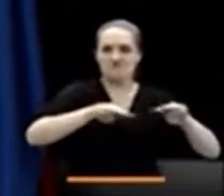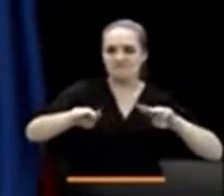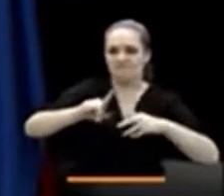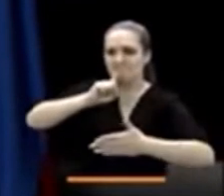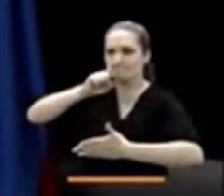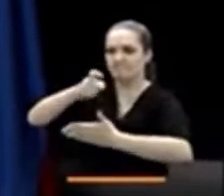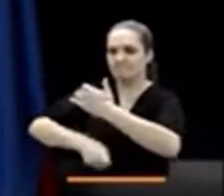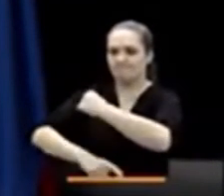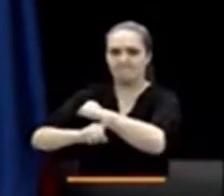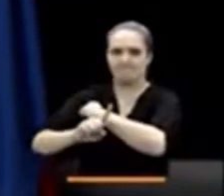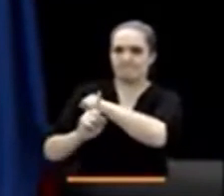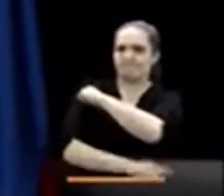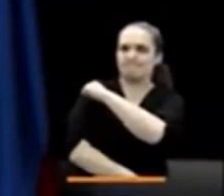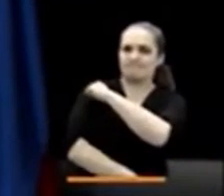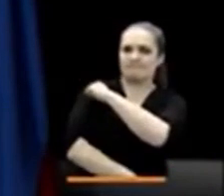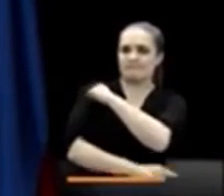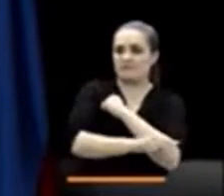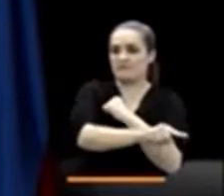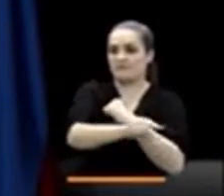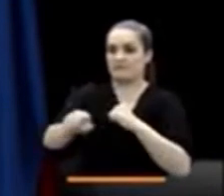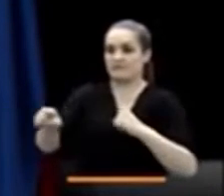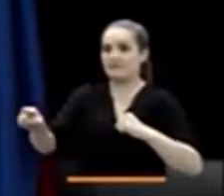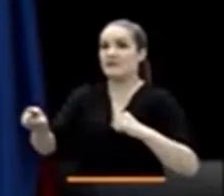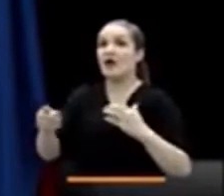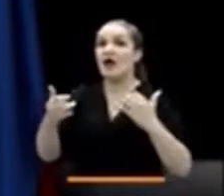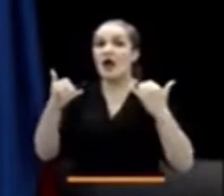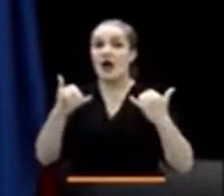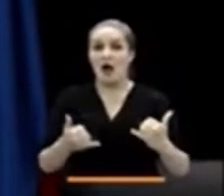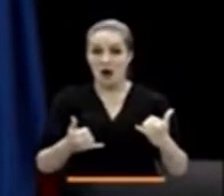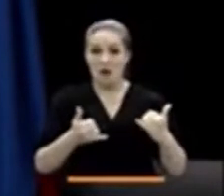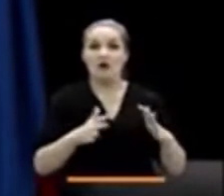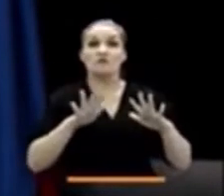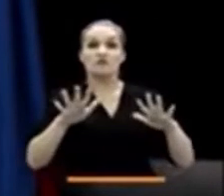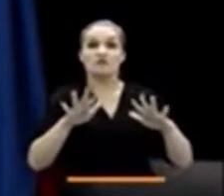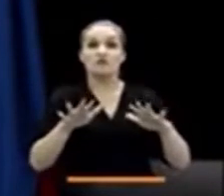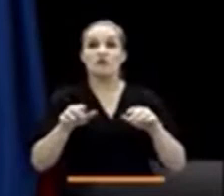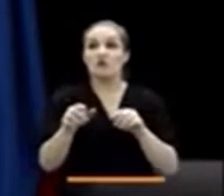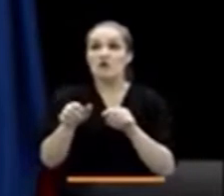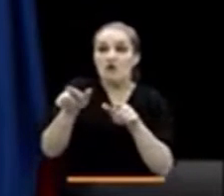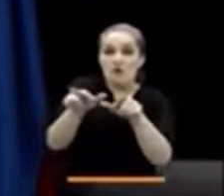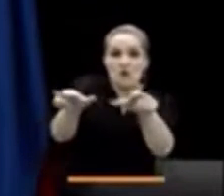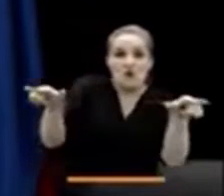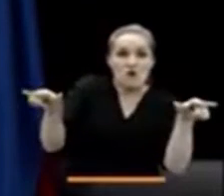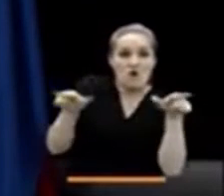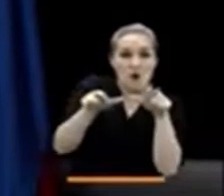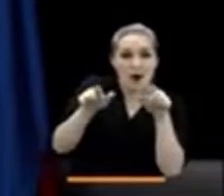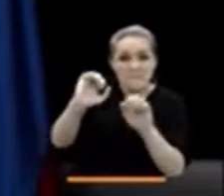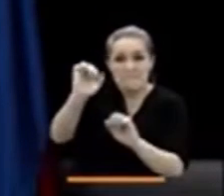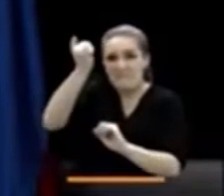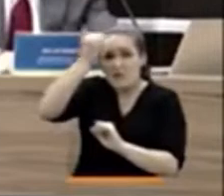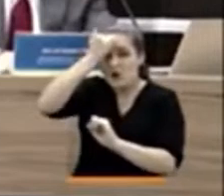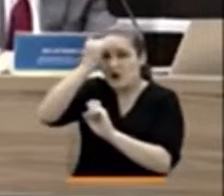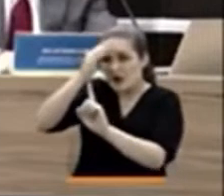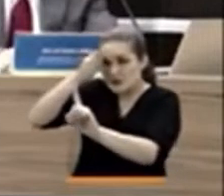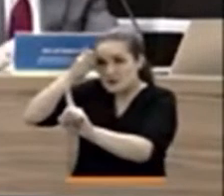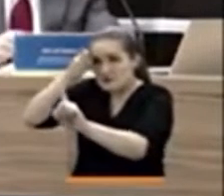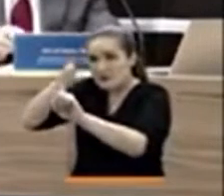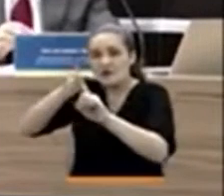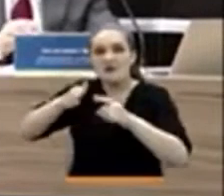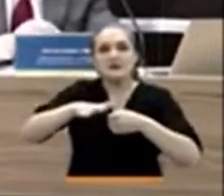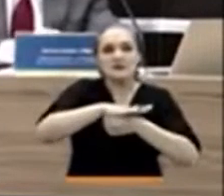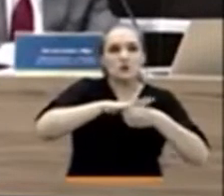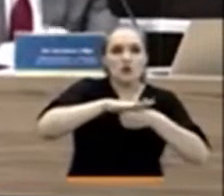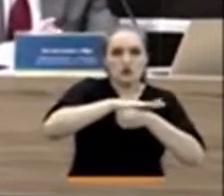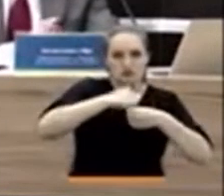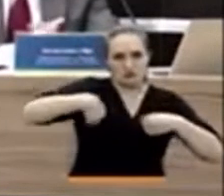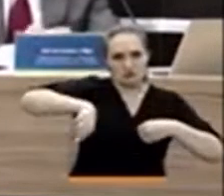propia en el marco de uno de los seis territorios críticos priorizados dentro del caso 3. La sentencia